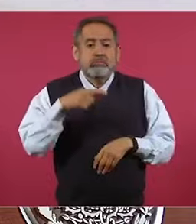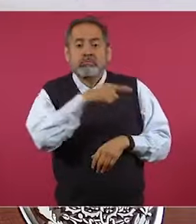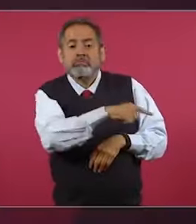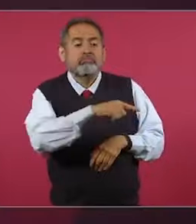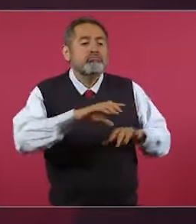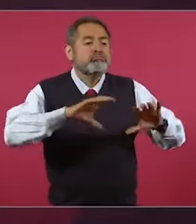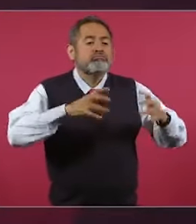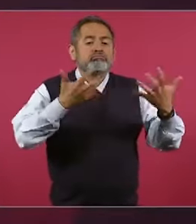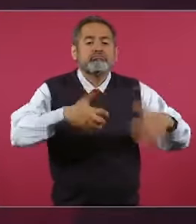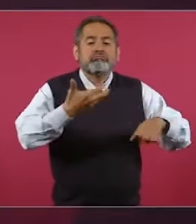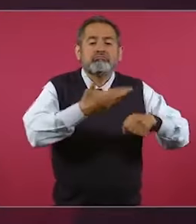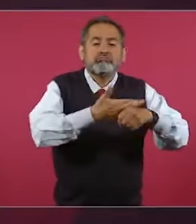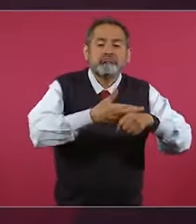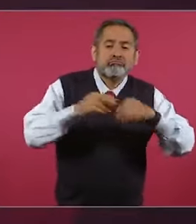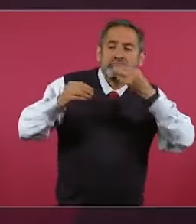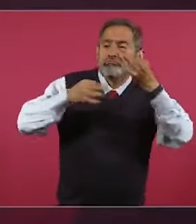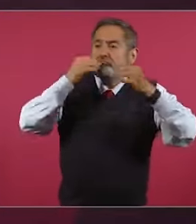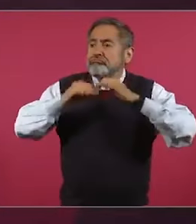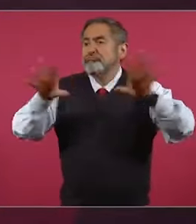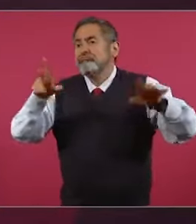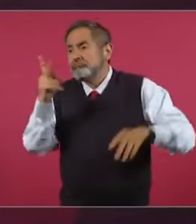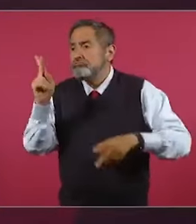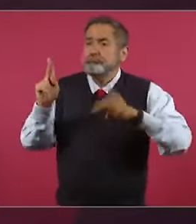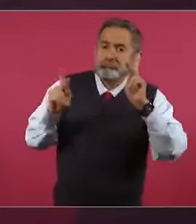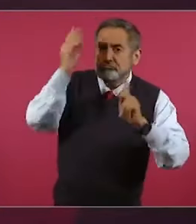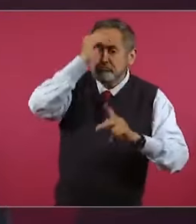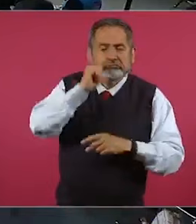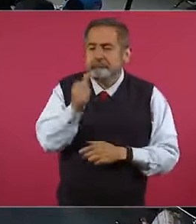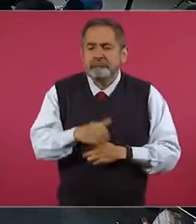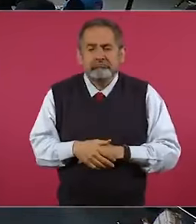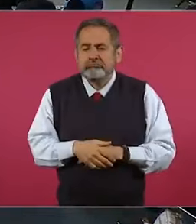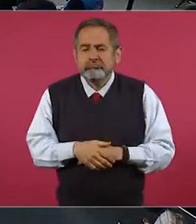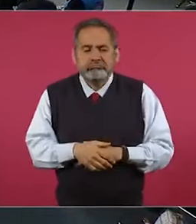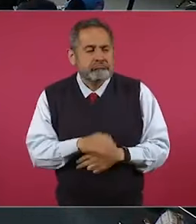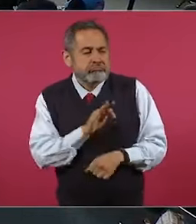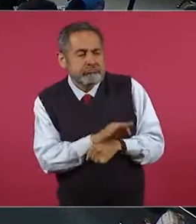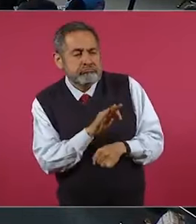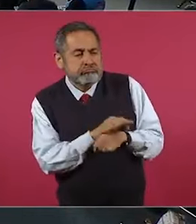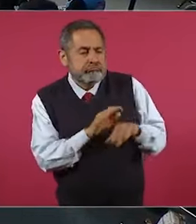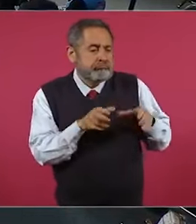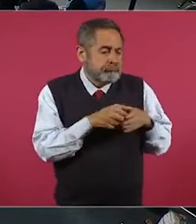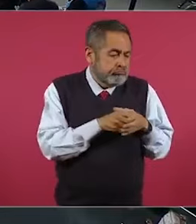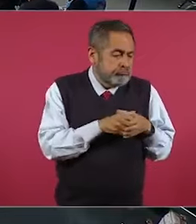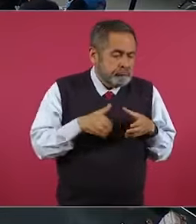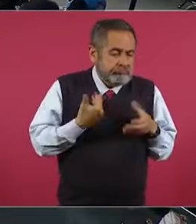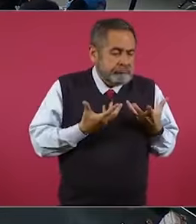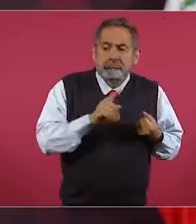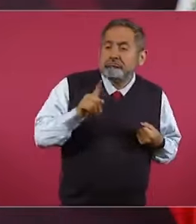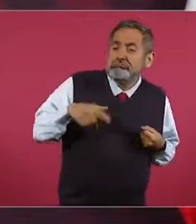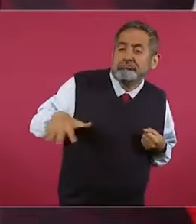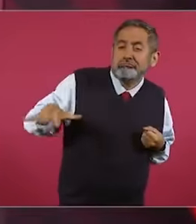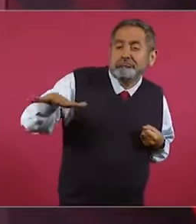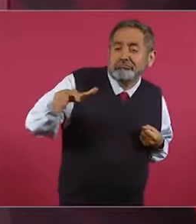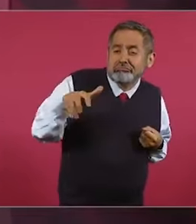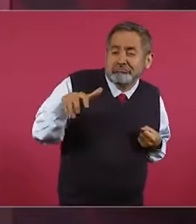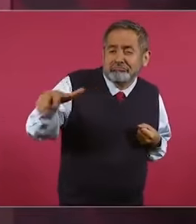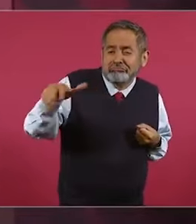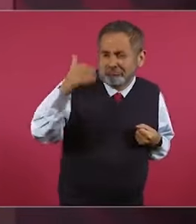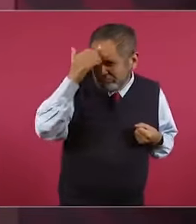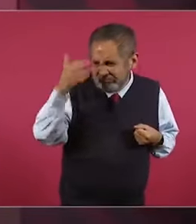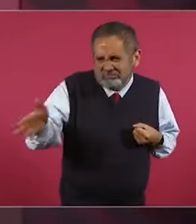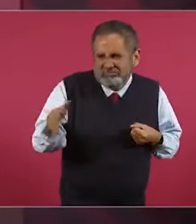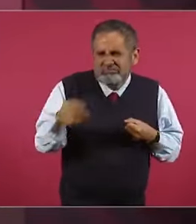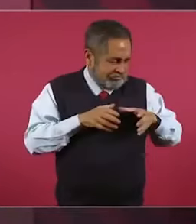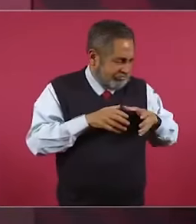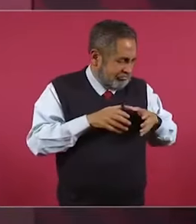Empresarial, todas eran para beneficiar a una minoría y para perjudicar a la mayoría del pueblo